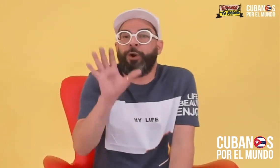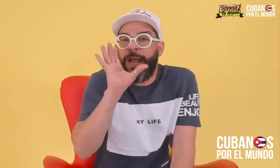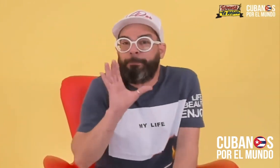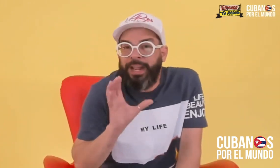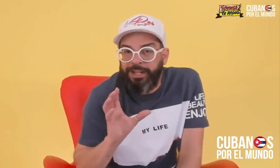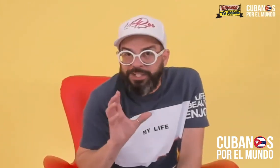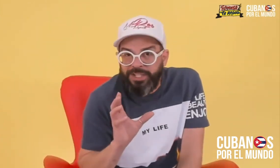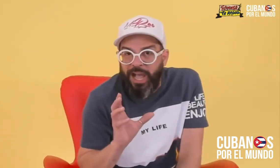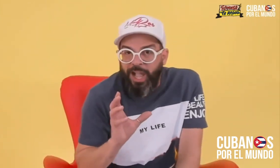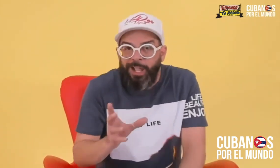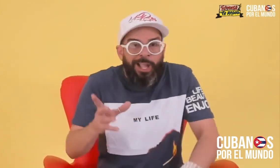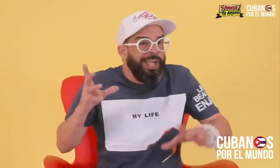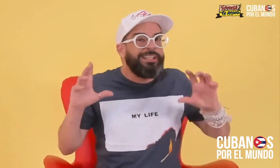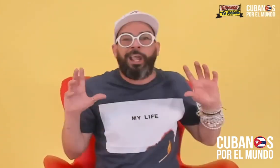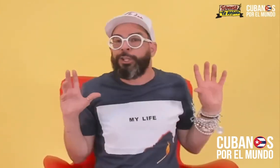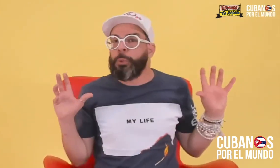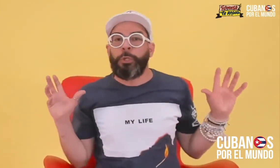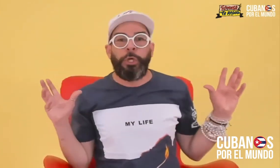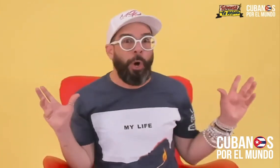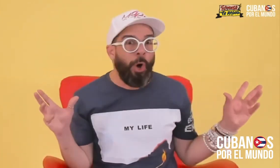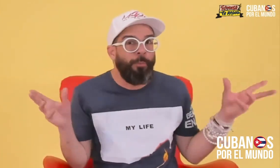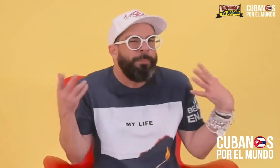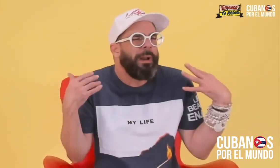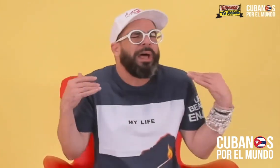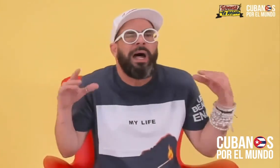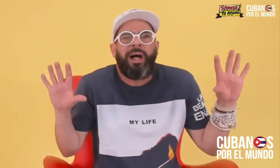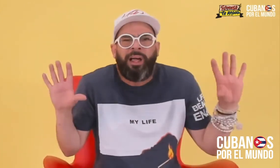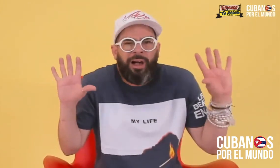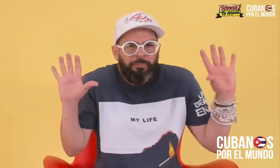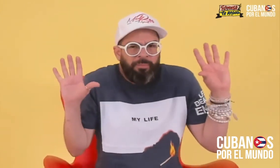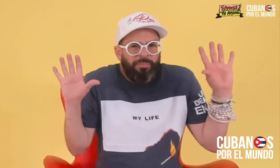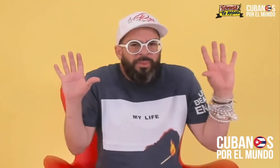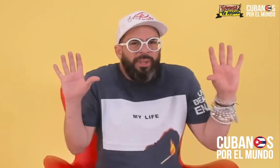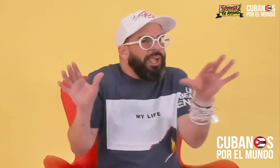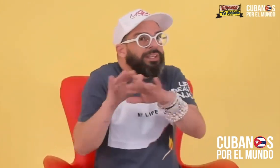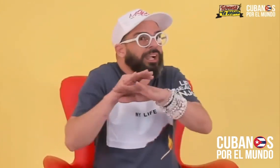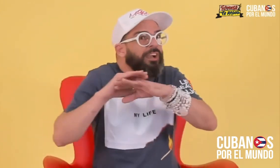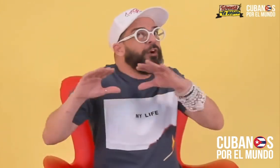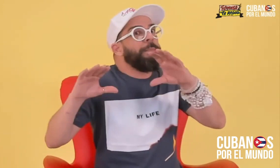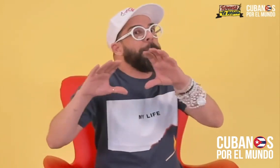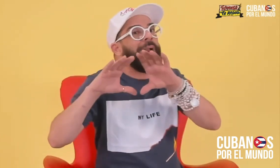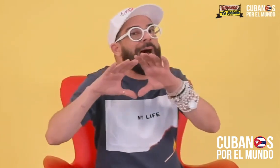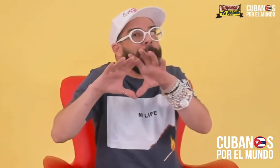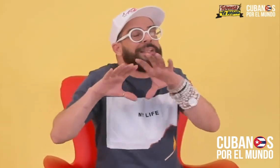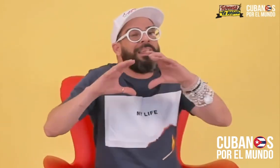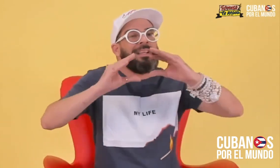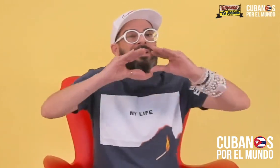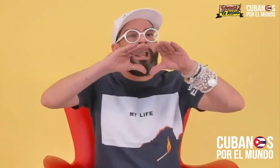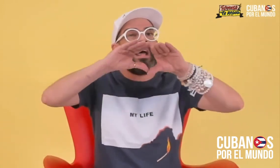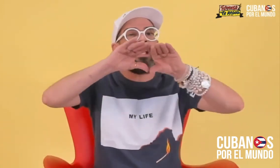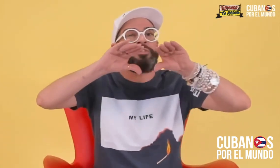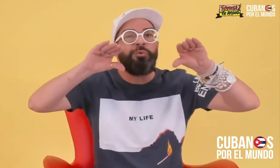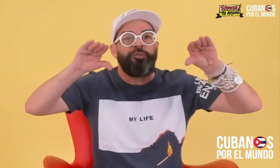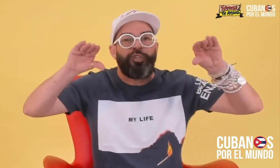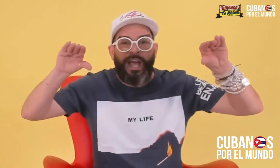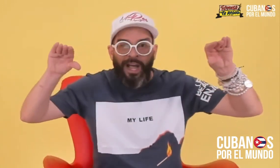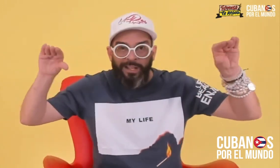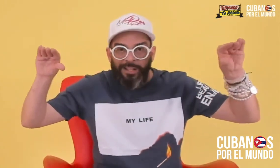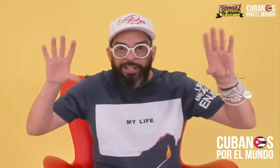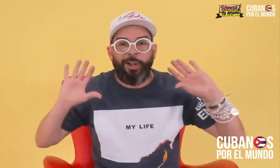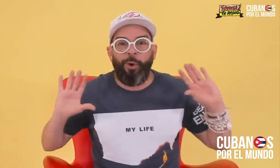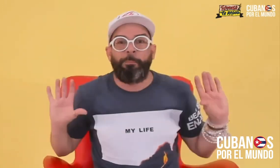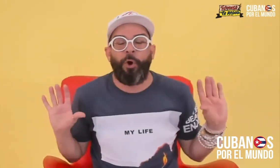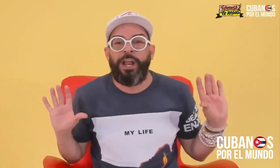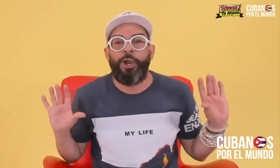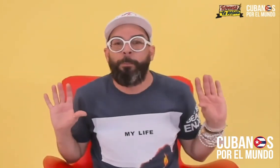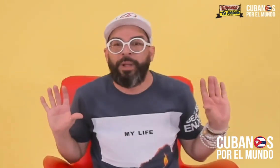noticiero y la prensa, gente que estudió muy preparada, gente que forma parte de esa nata sucia